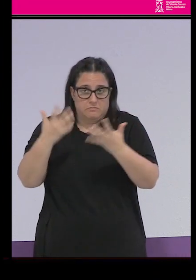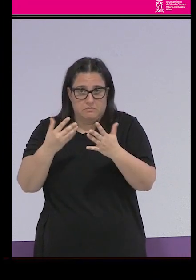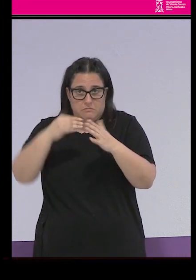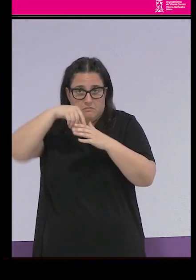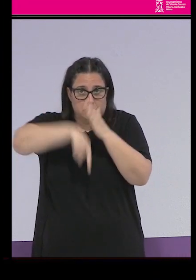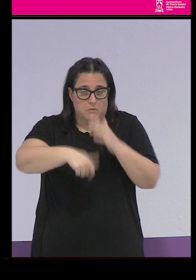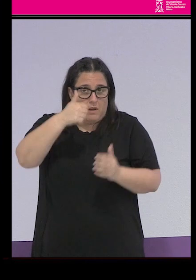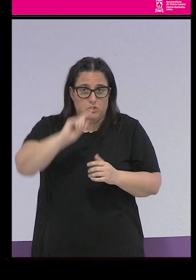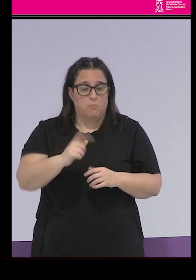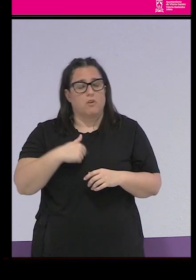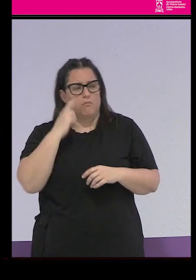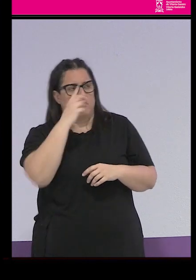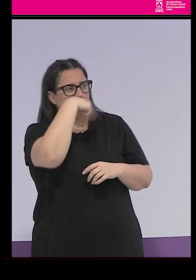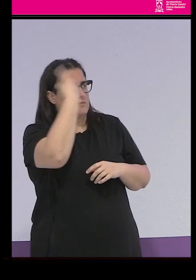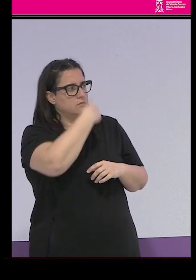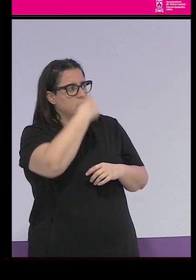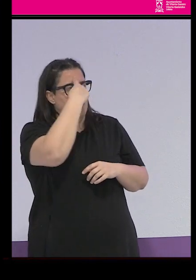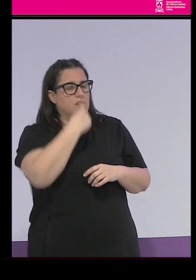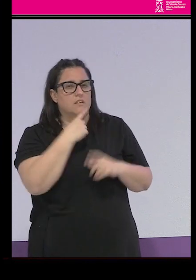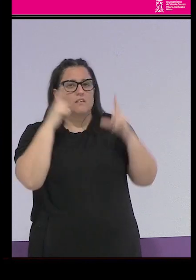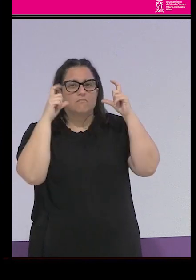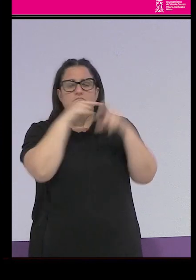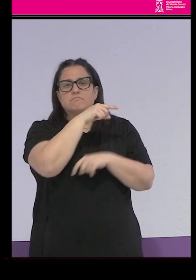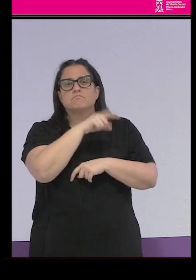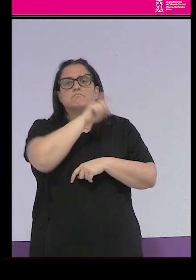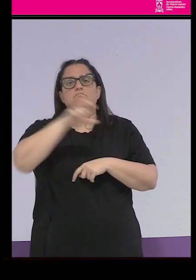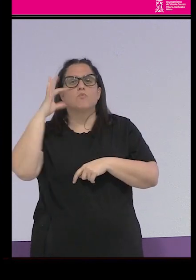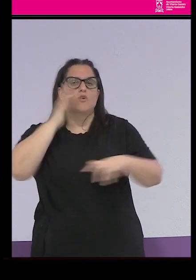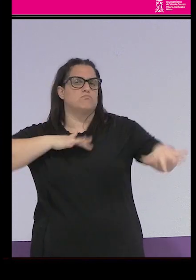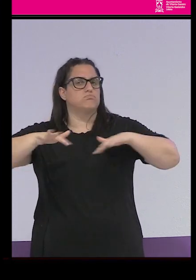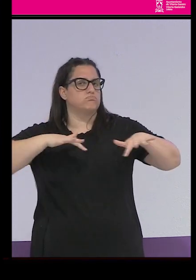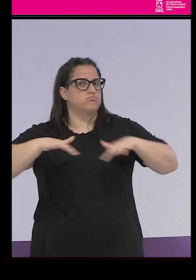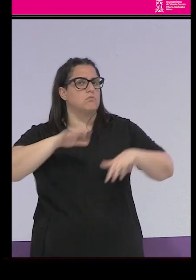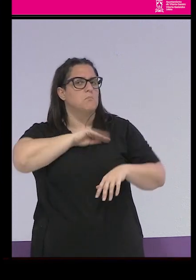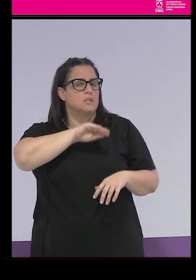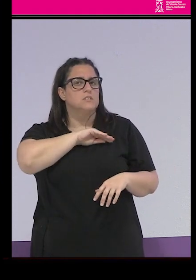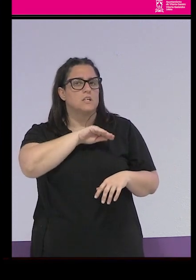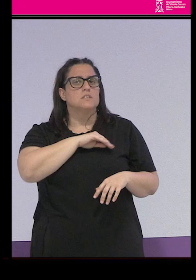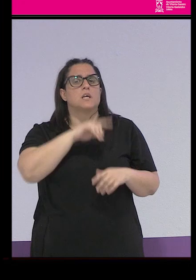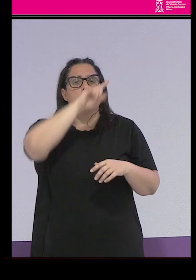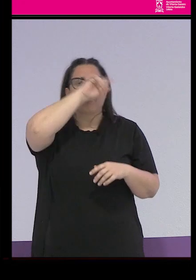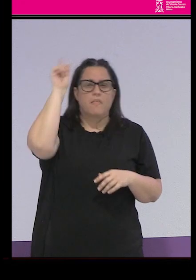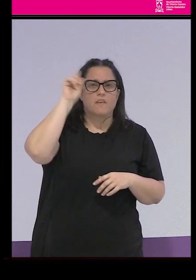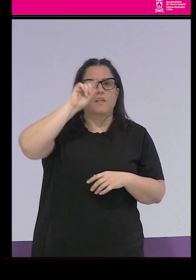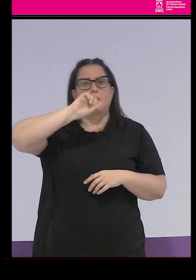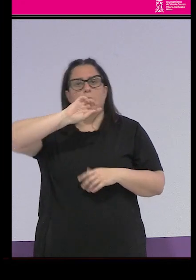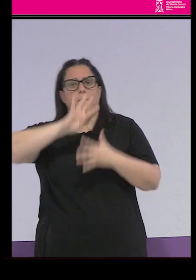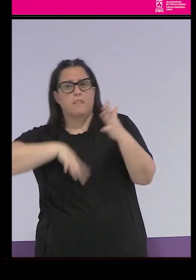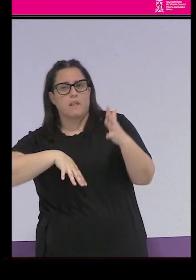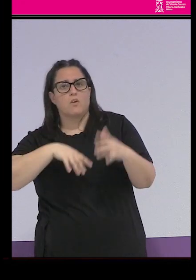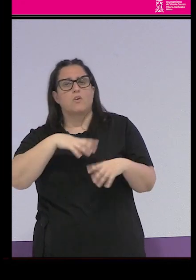caras a un grupo de mujeres que lo están moviendo fuerte principalmente Madrid Barcelona algo en Andalucía yo creo que aquí todavía tenemos